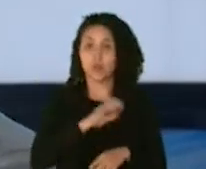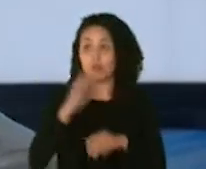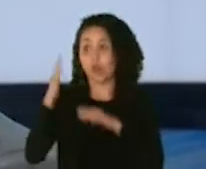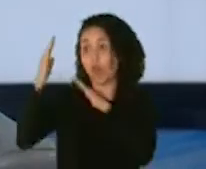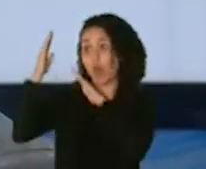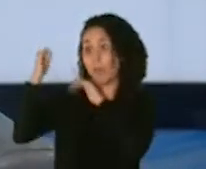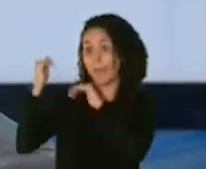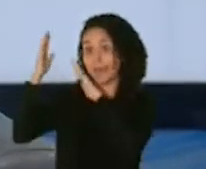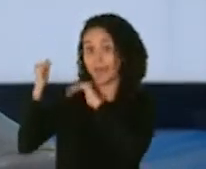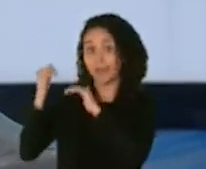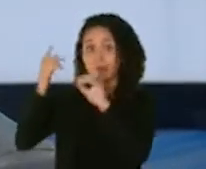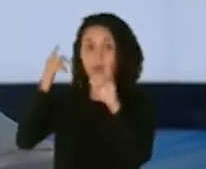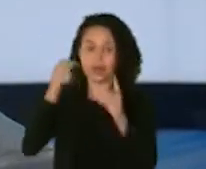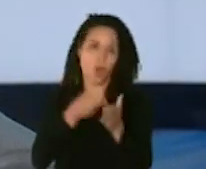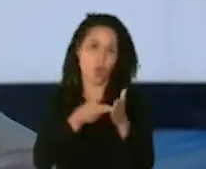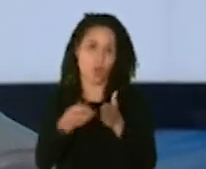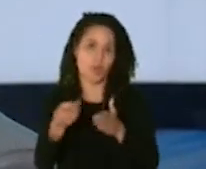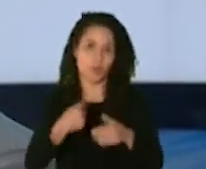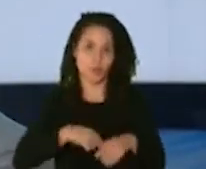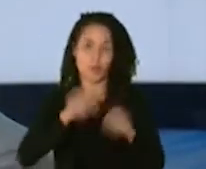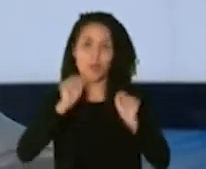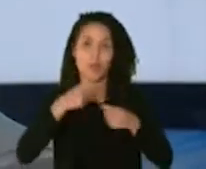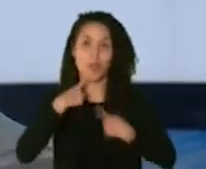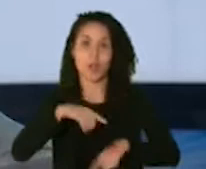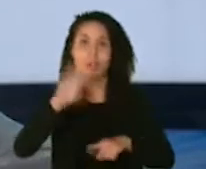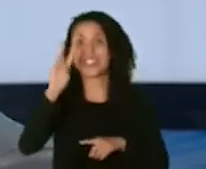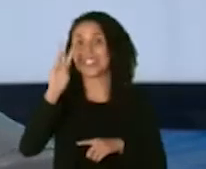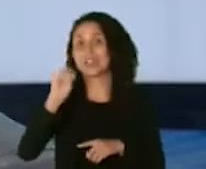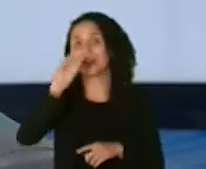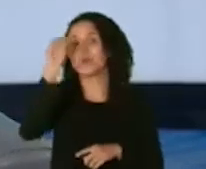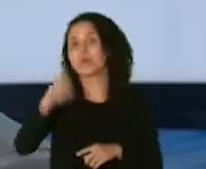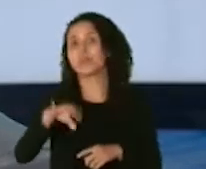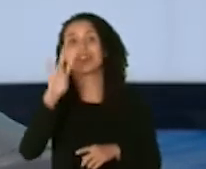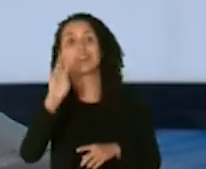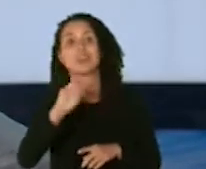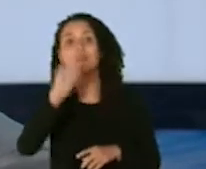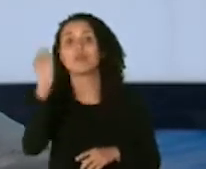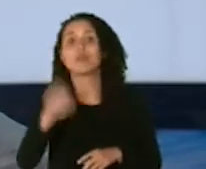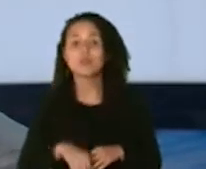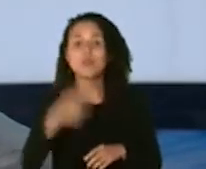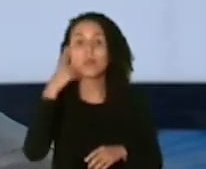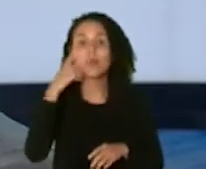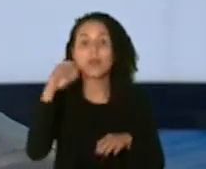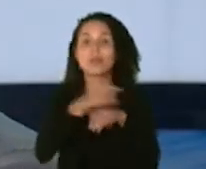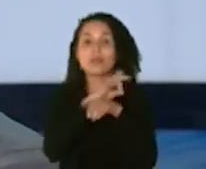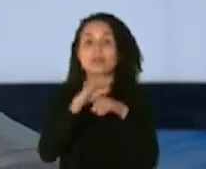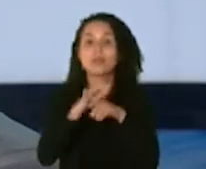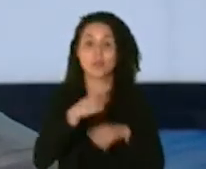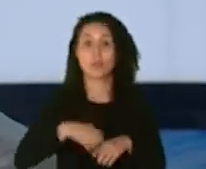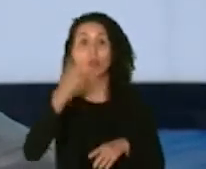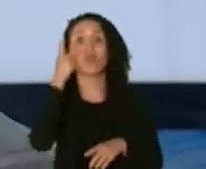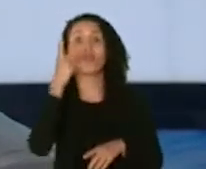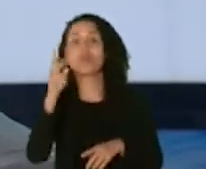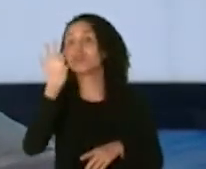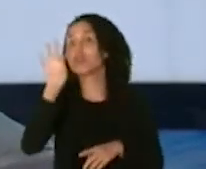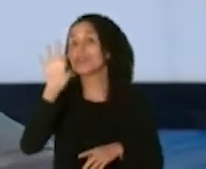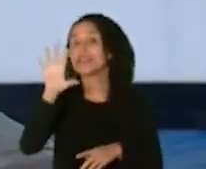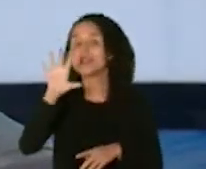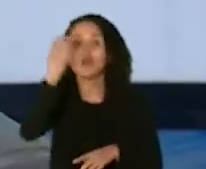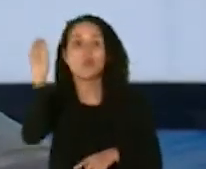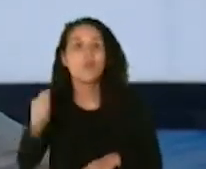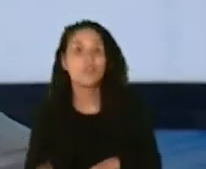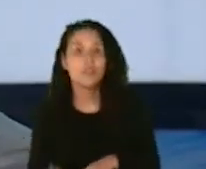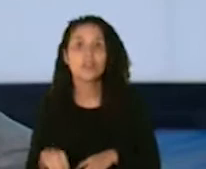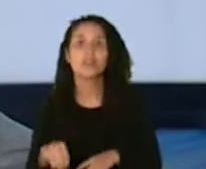era de que pudiéramos lograr un 60 un 70% de eficacia y lo que estamos viendo es 95% 94